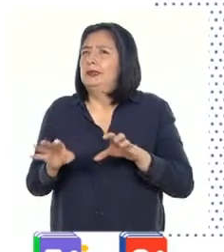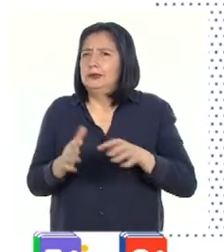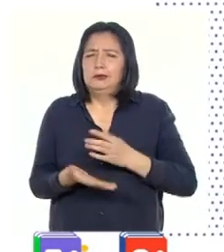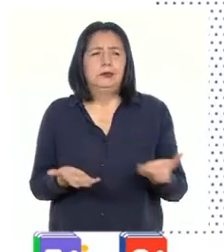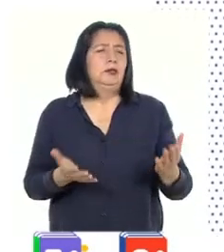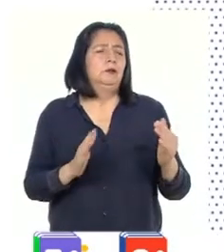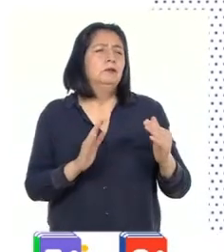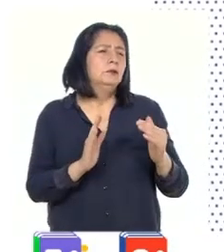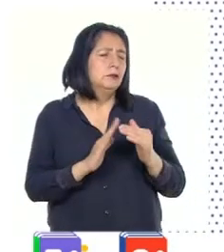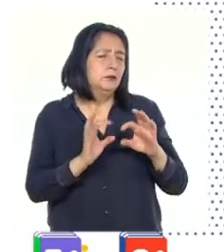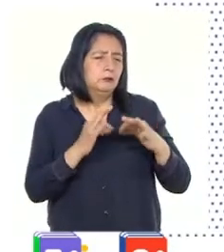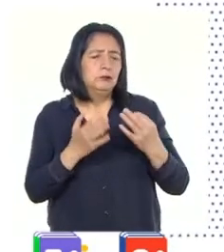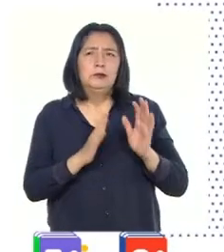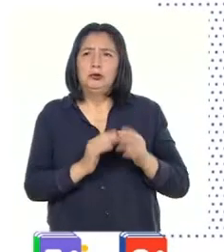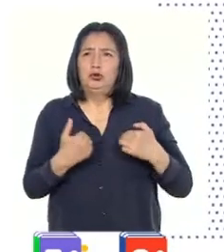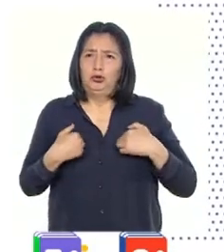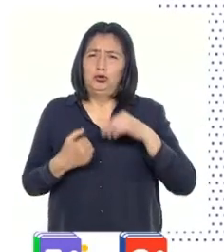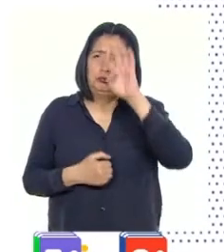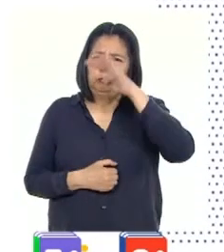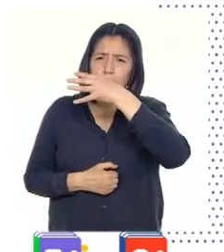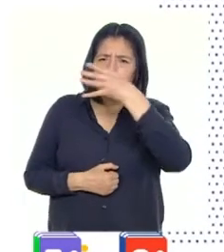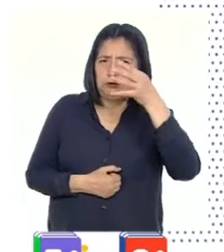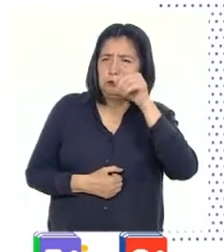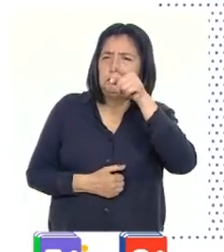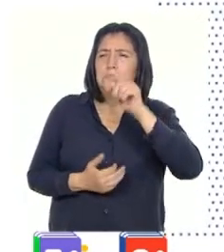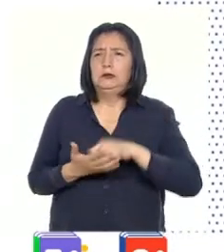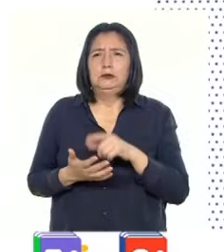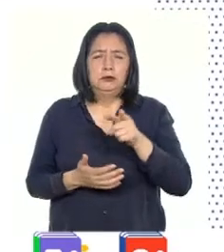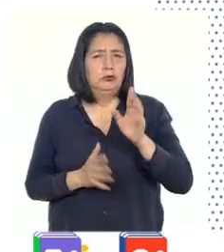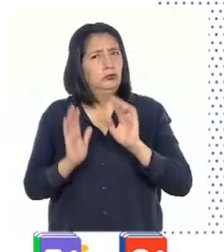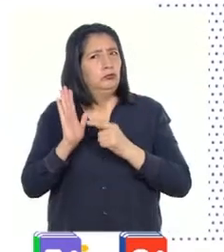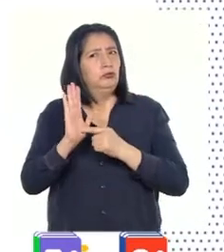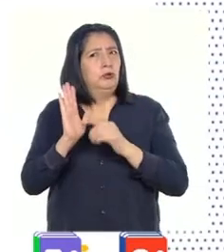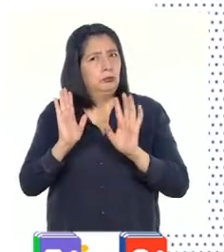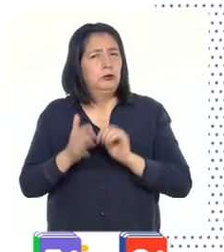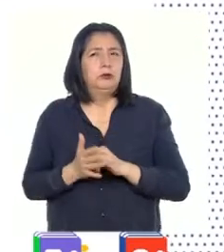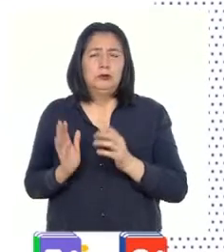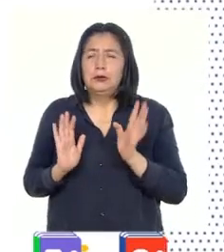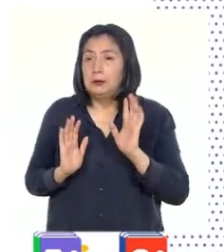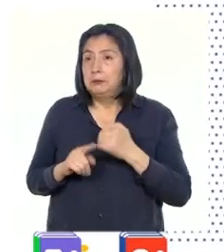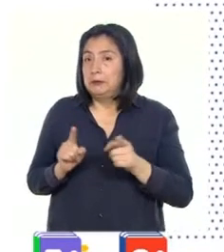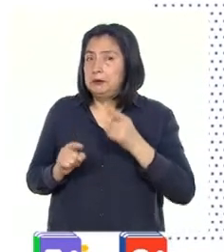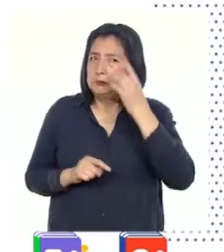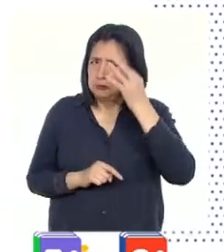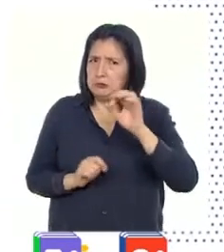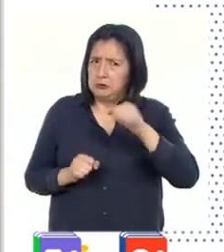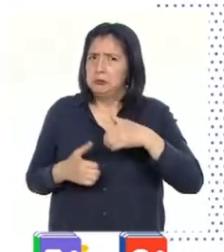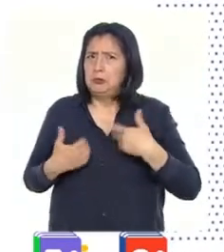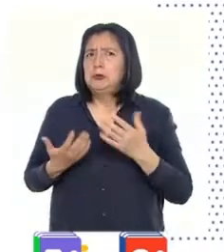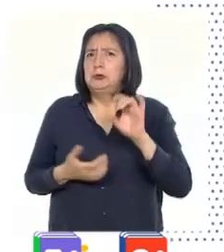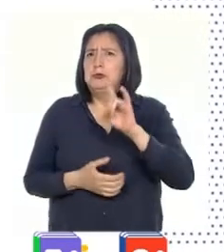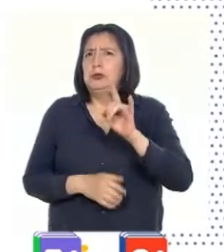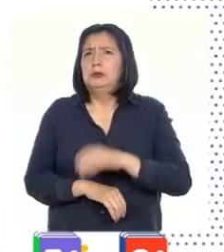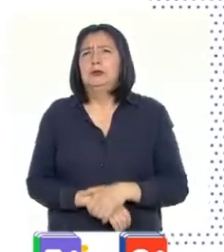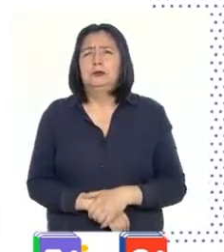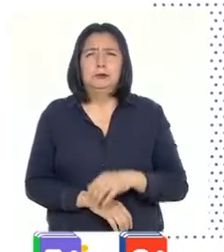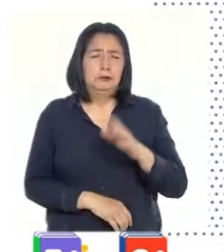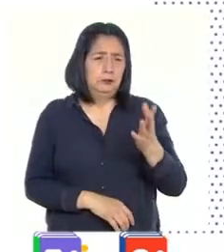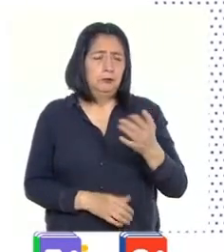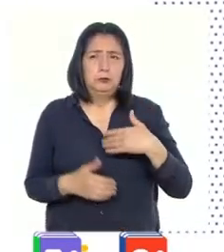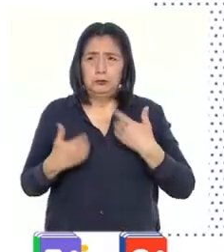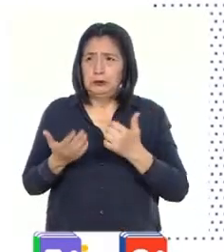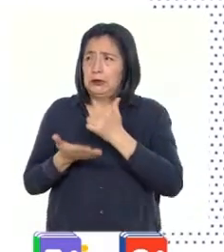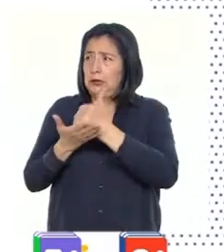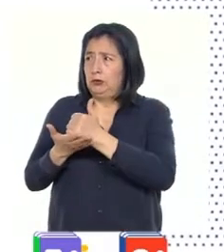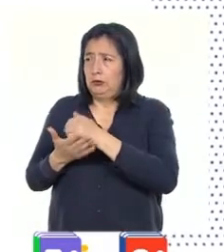casa e hice un organizador para programarlas. Es solo un modelo, pero creo que puede ser útil. Patty, ¿me